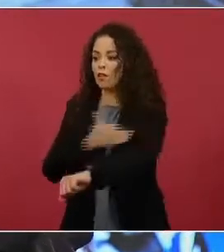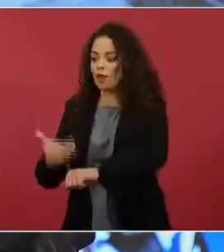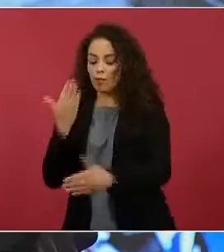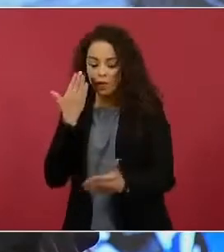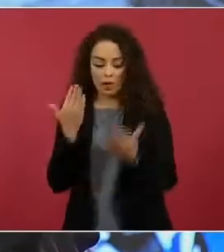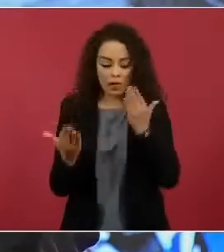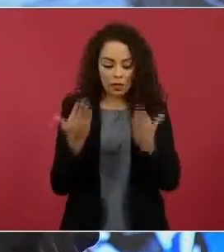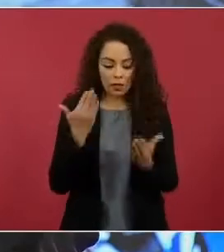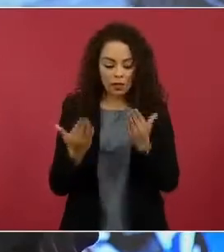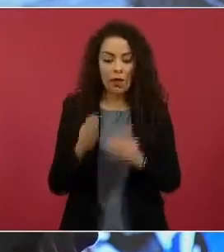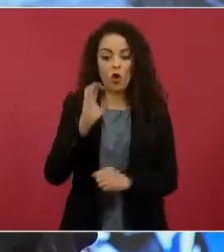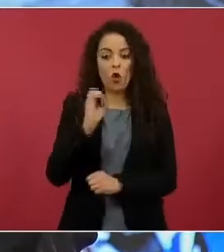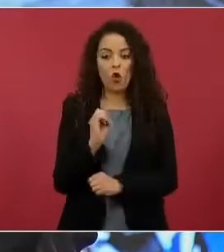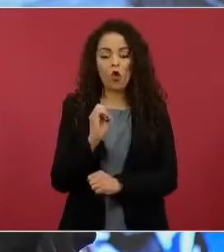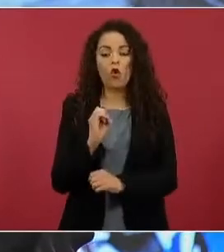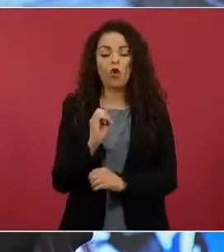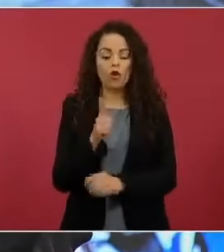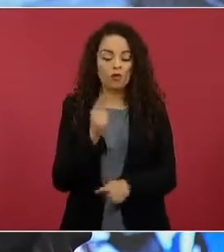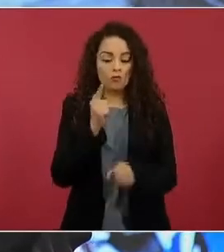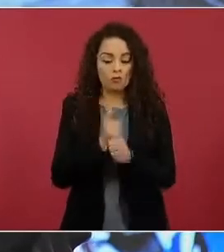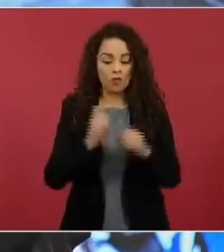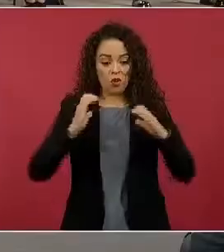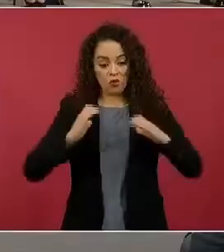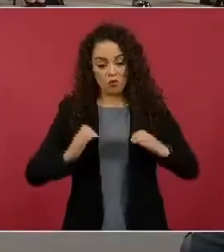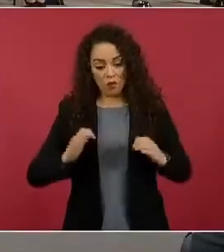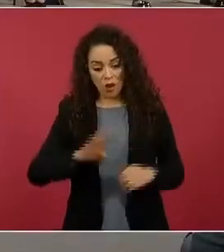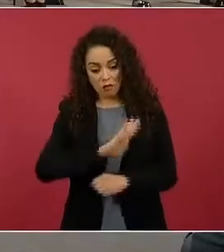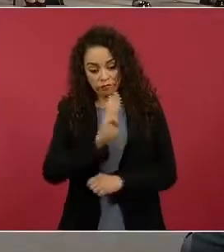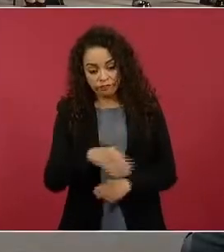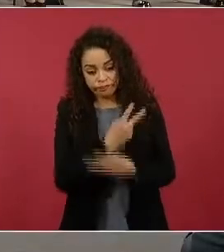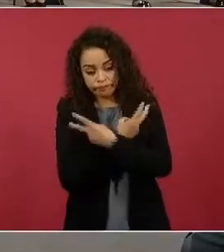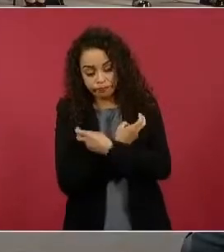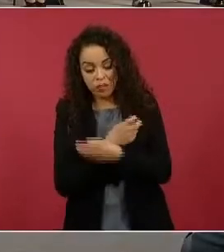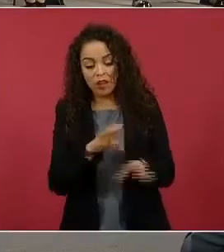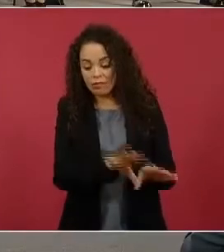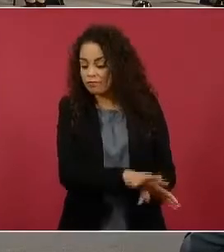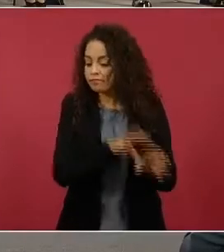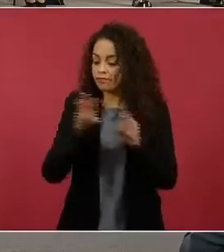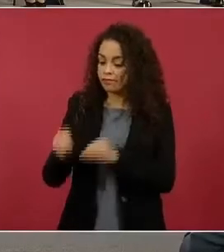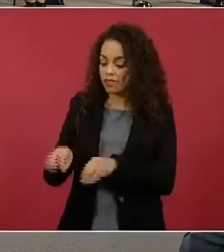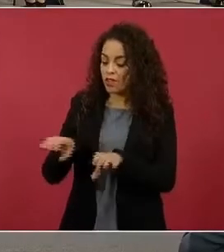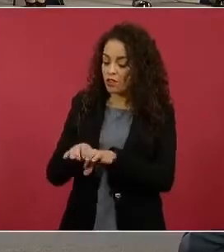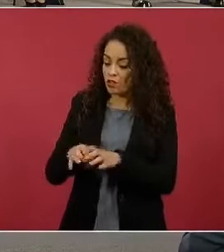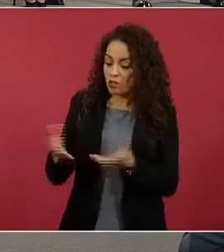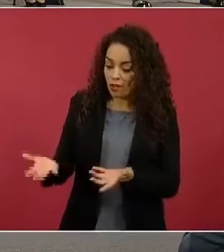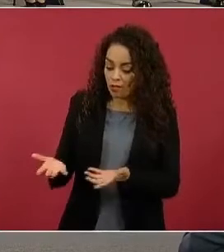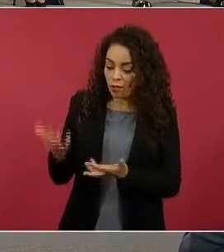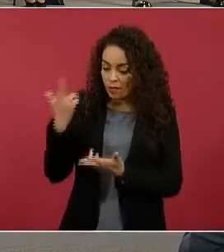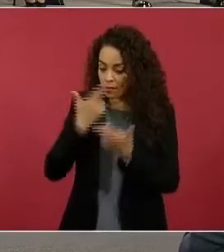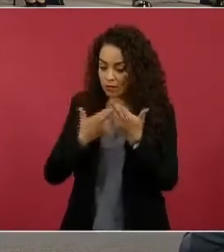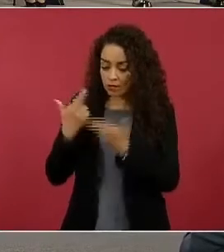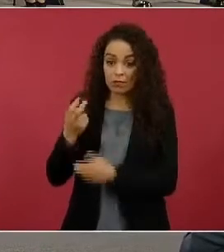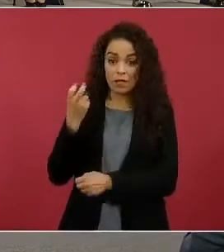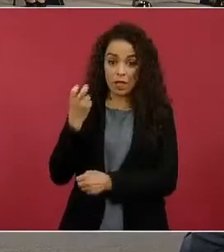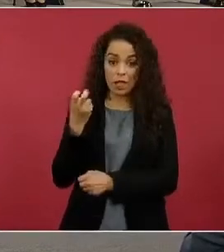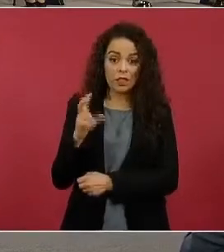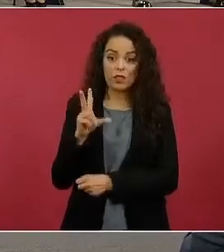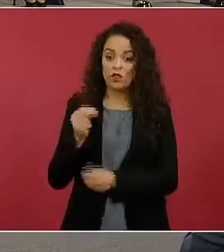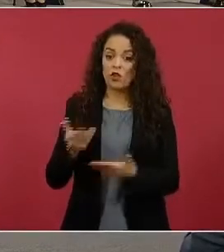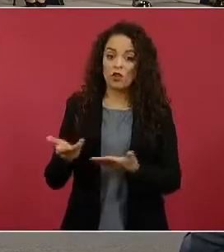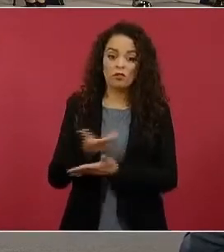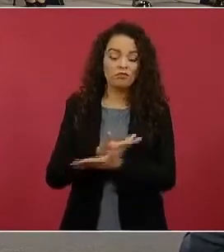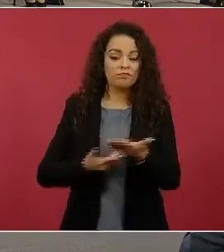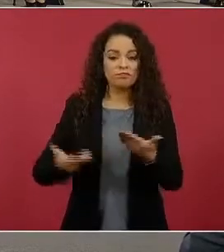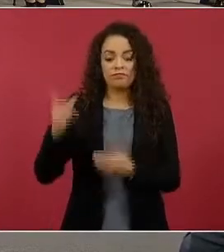levantan de los cuerpos encontrados. Esta información genética no se comparte, no se contrasta, no